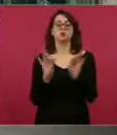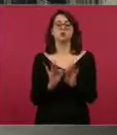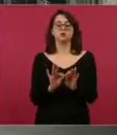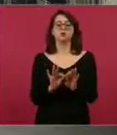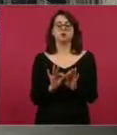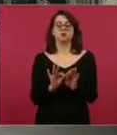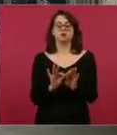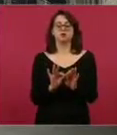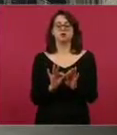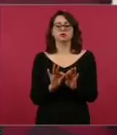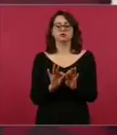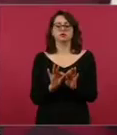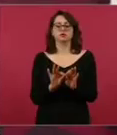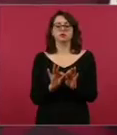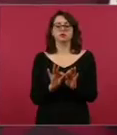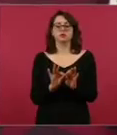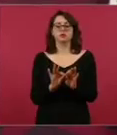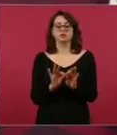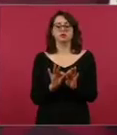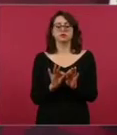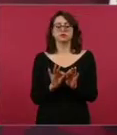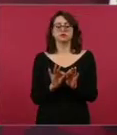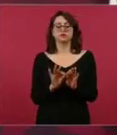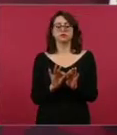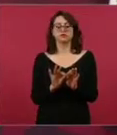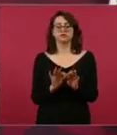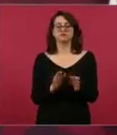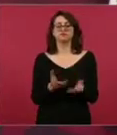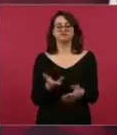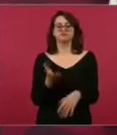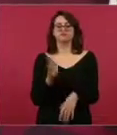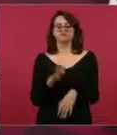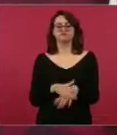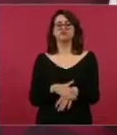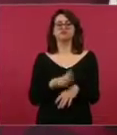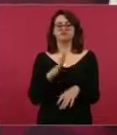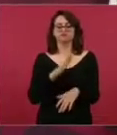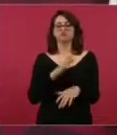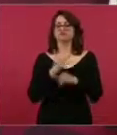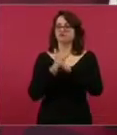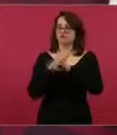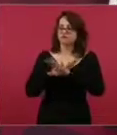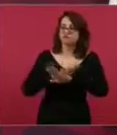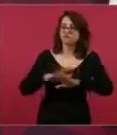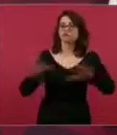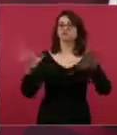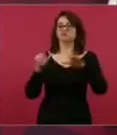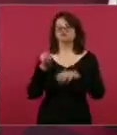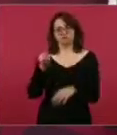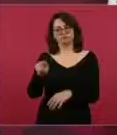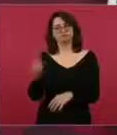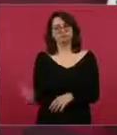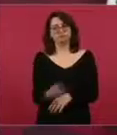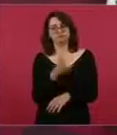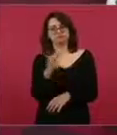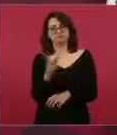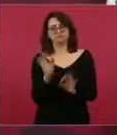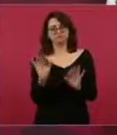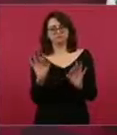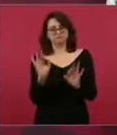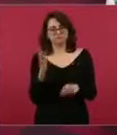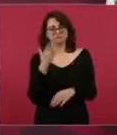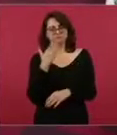se sepa, qué bueno que preguntaste, porque son